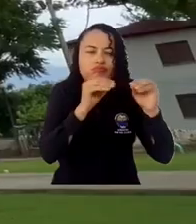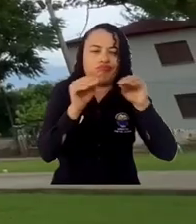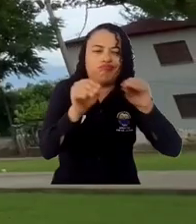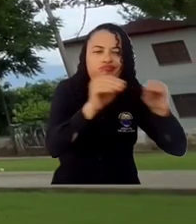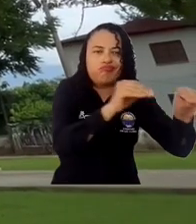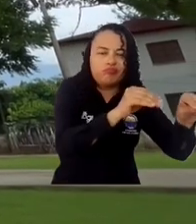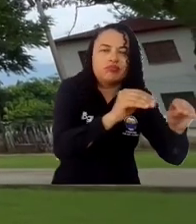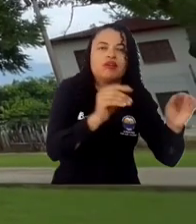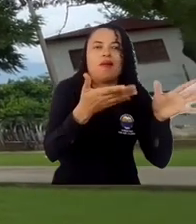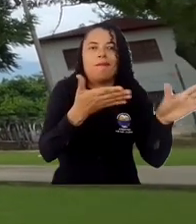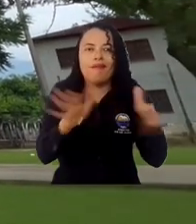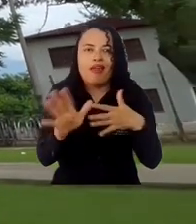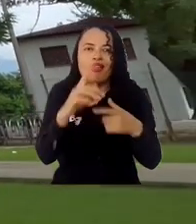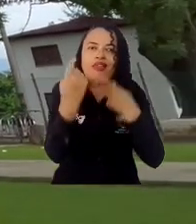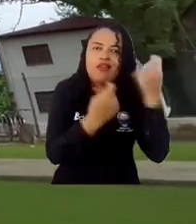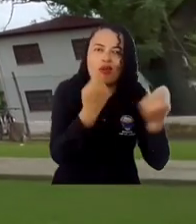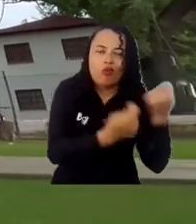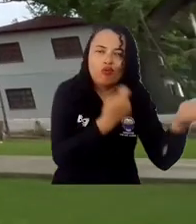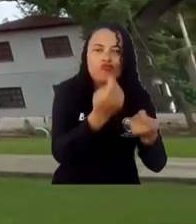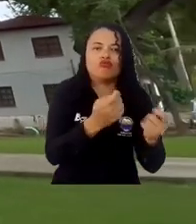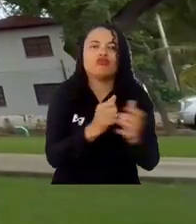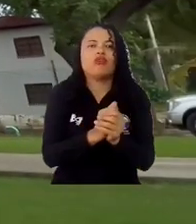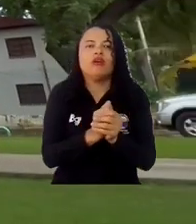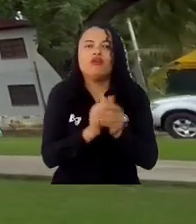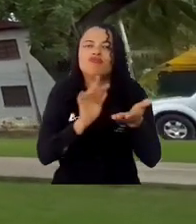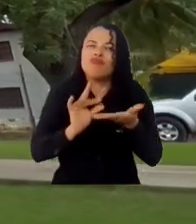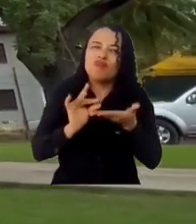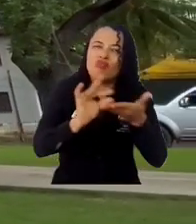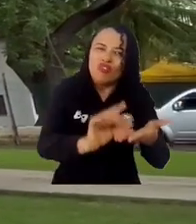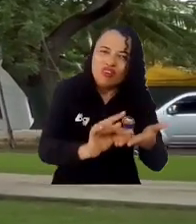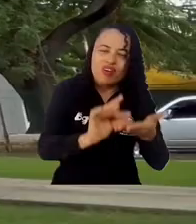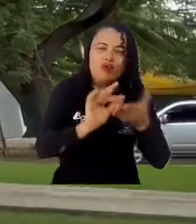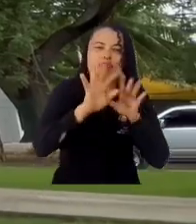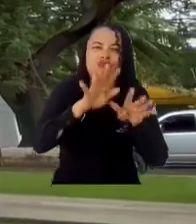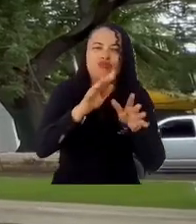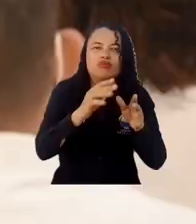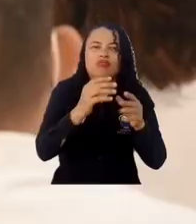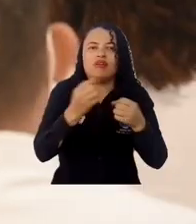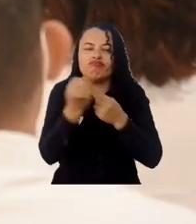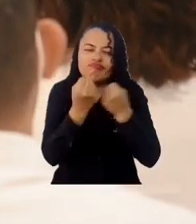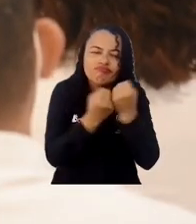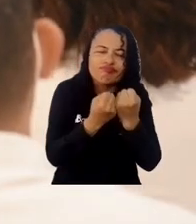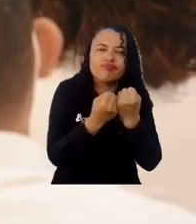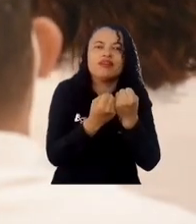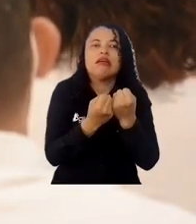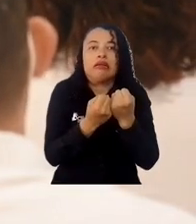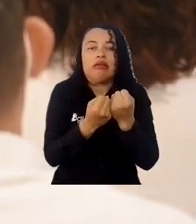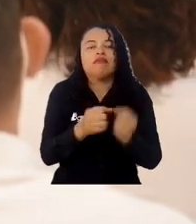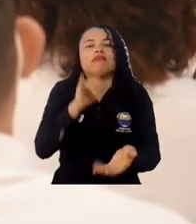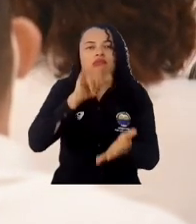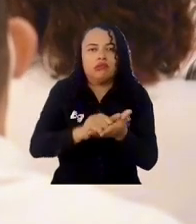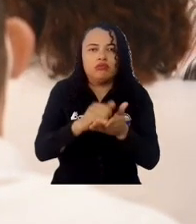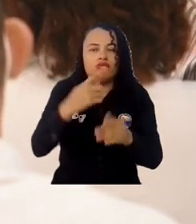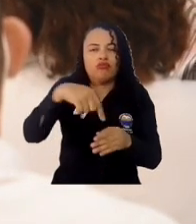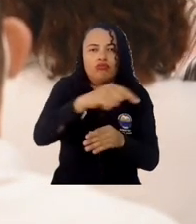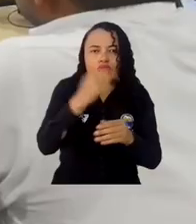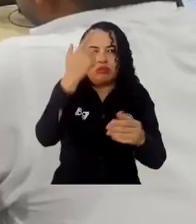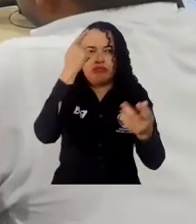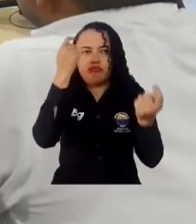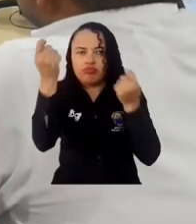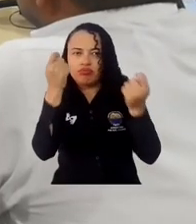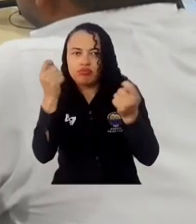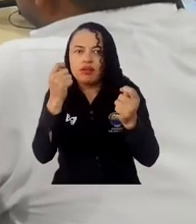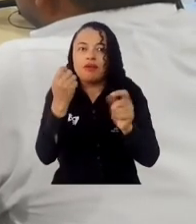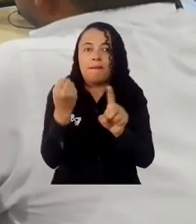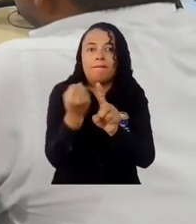capacitación que hicimos en plan de negocio, en modelo de esos esquemas cooperativos, solidarios, todo lo que establecimos en